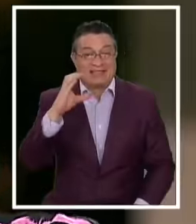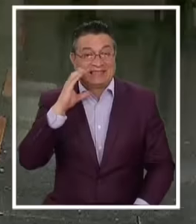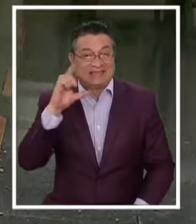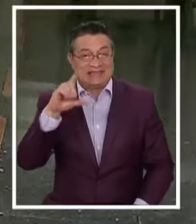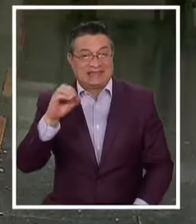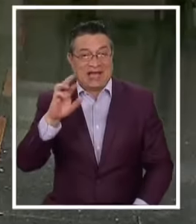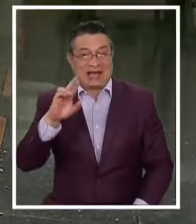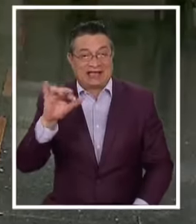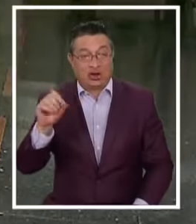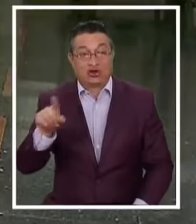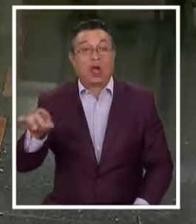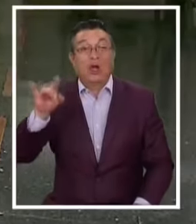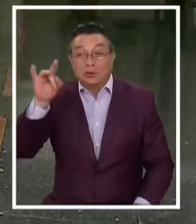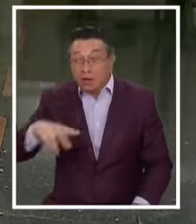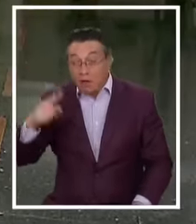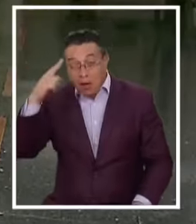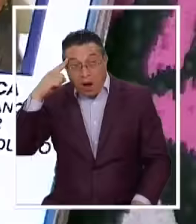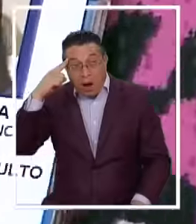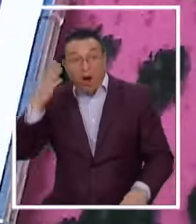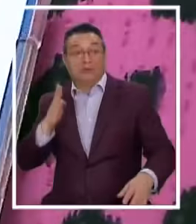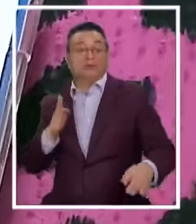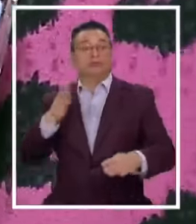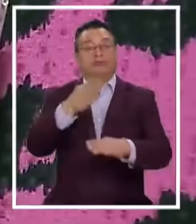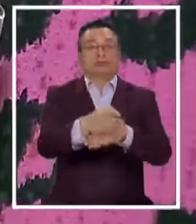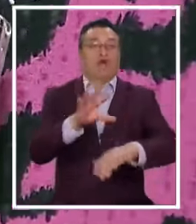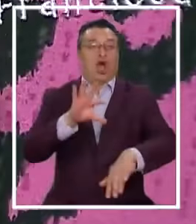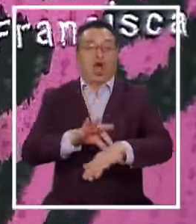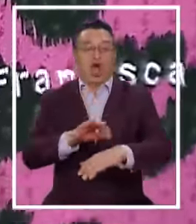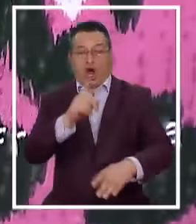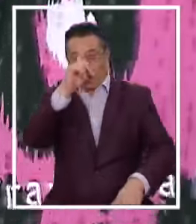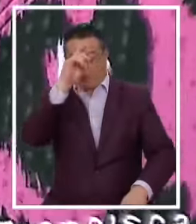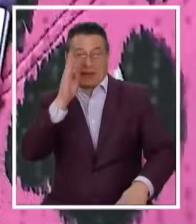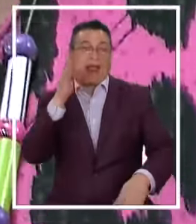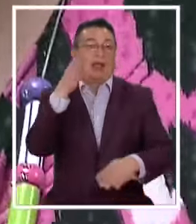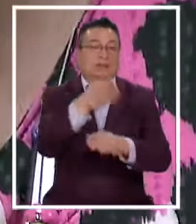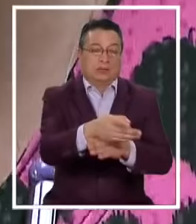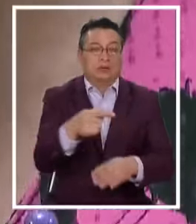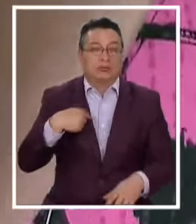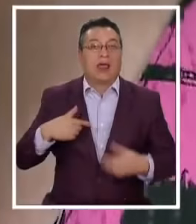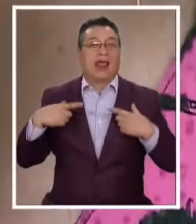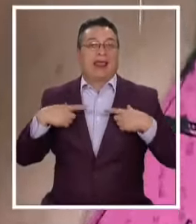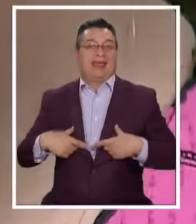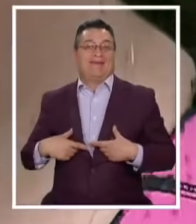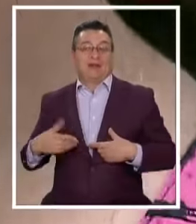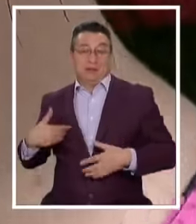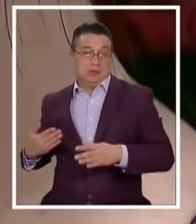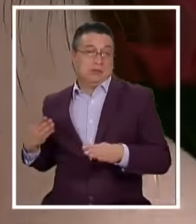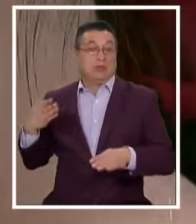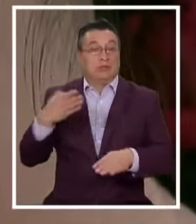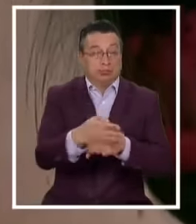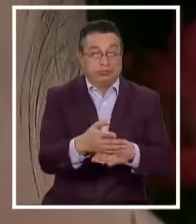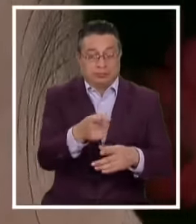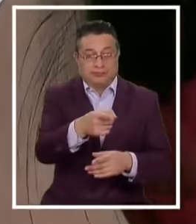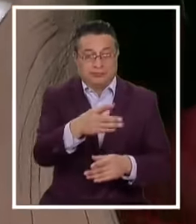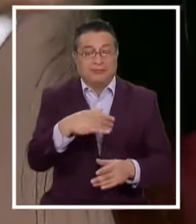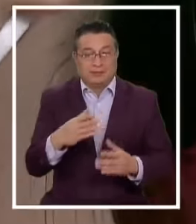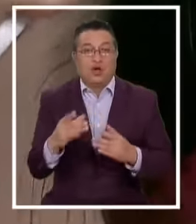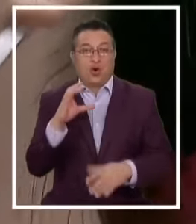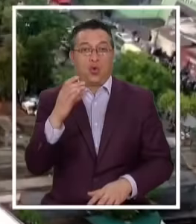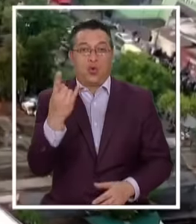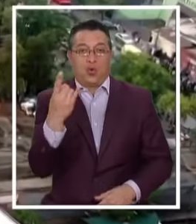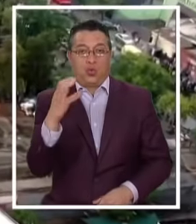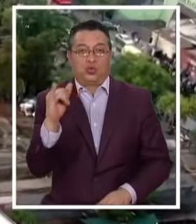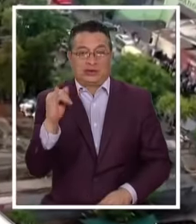Apenas se enteró Corrió al hospital Había que coordinar La evacuación En ese momento Lideraba la unidad De pacientes